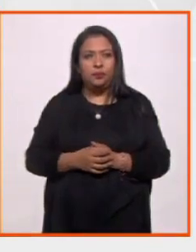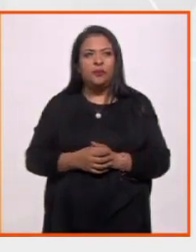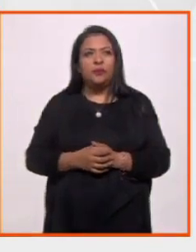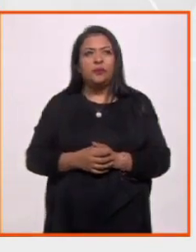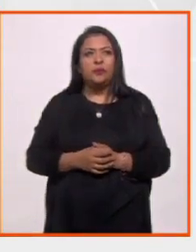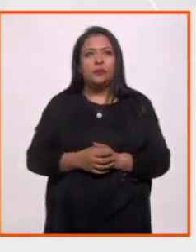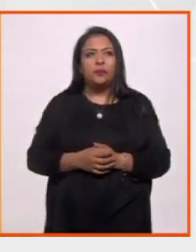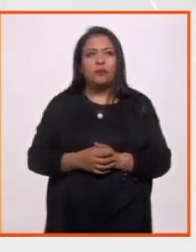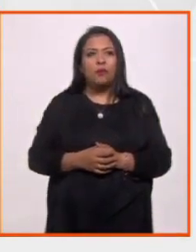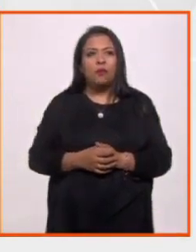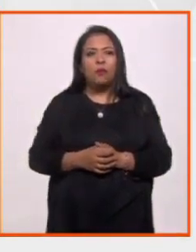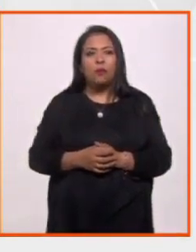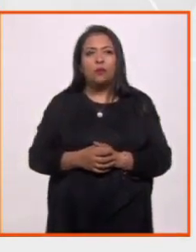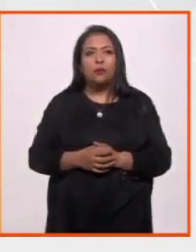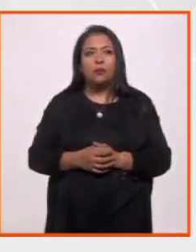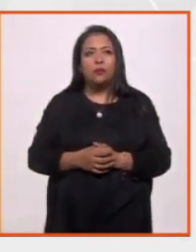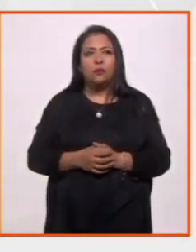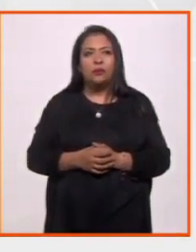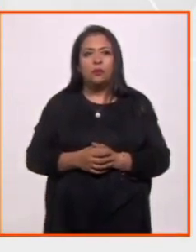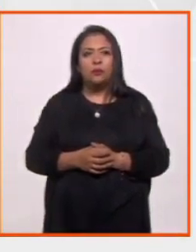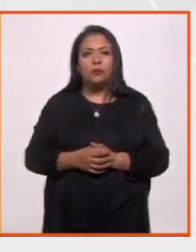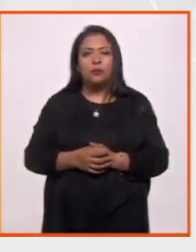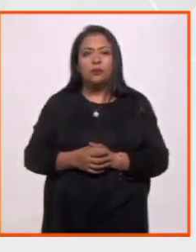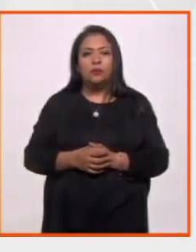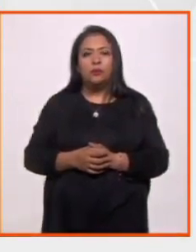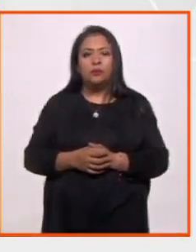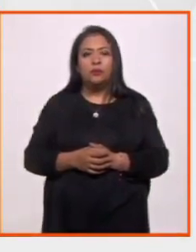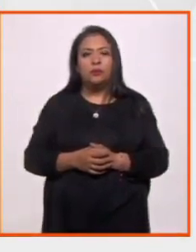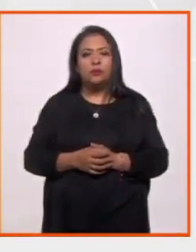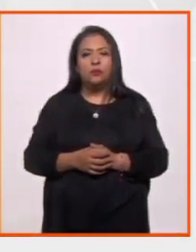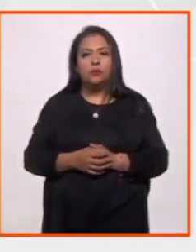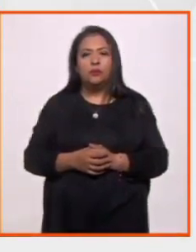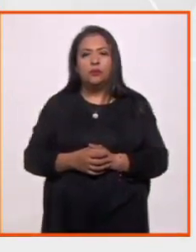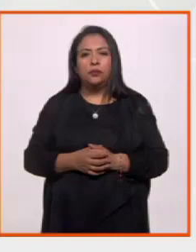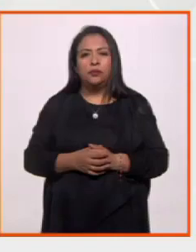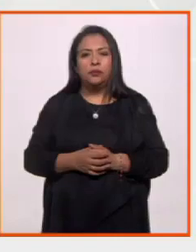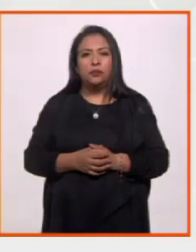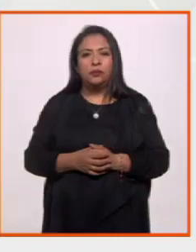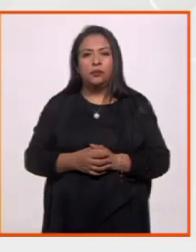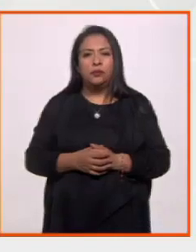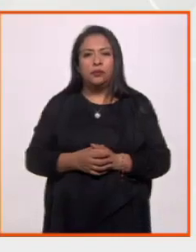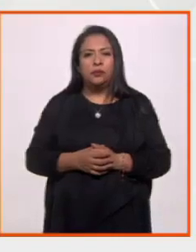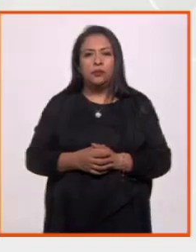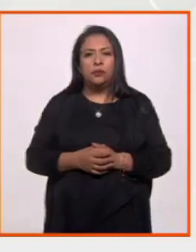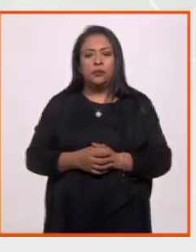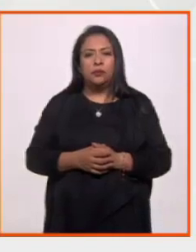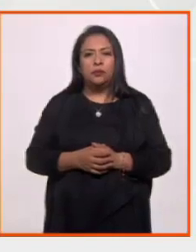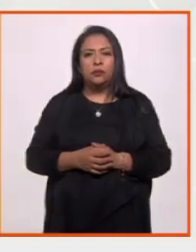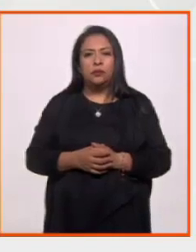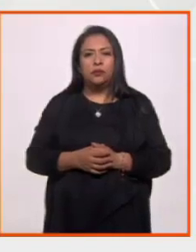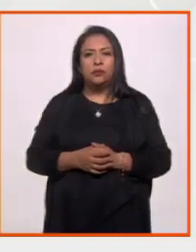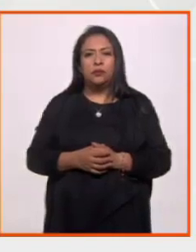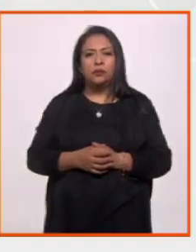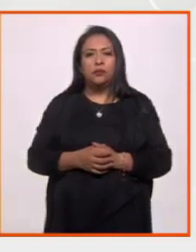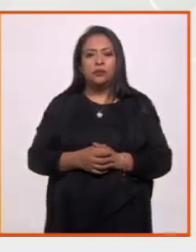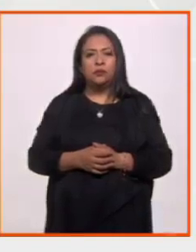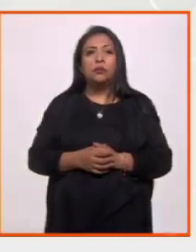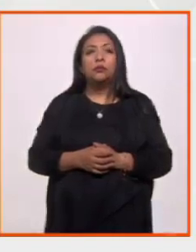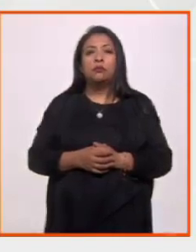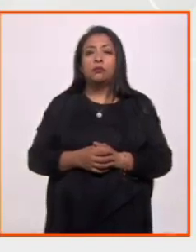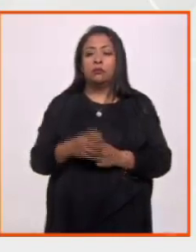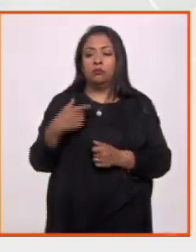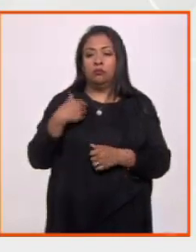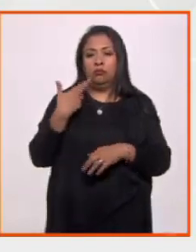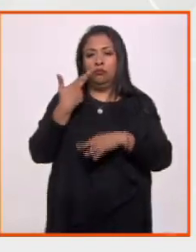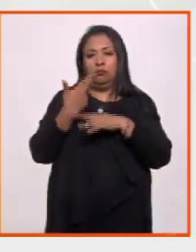No se puede morir. Vamos a contar la historia de un héroe. Y los héroes nunca se mueren. Al